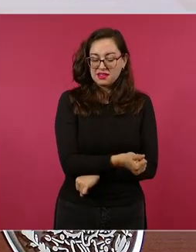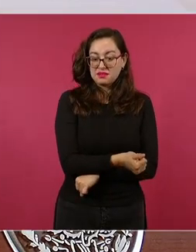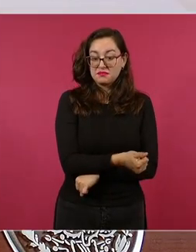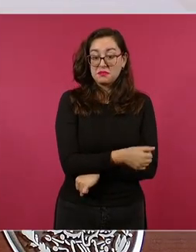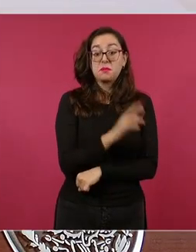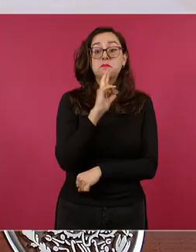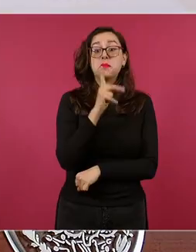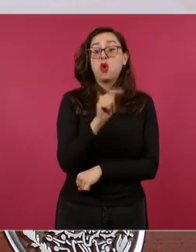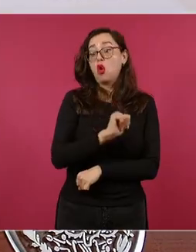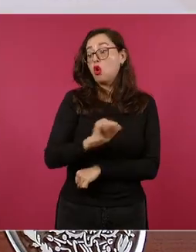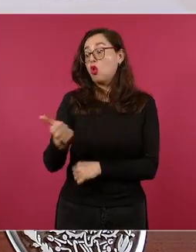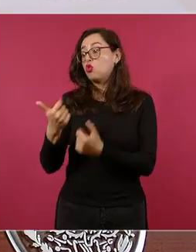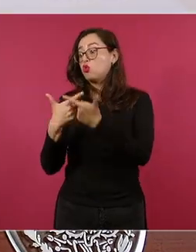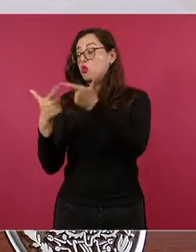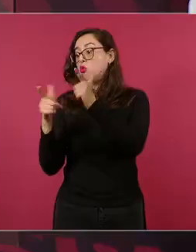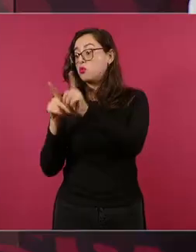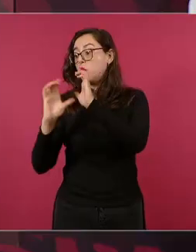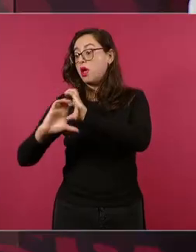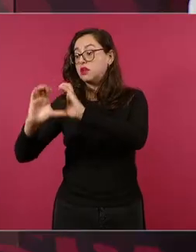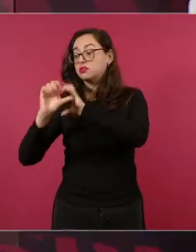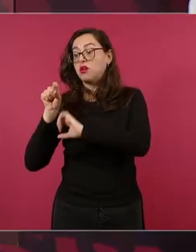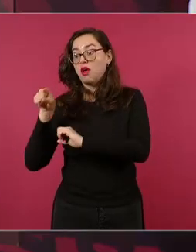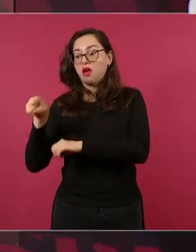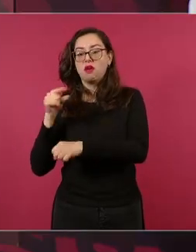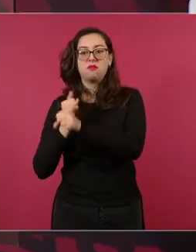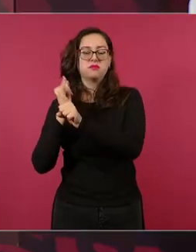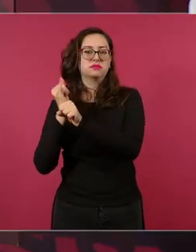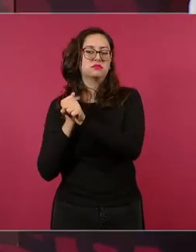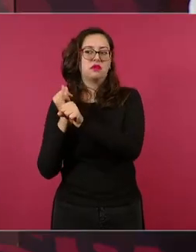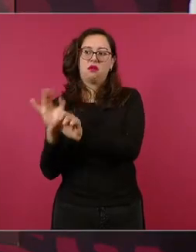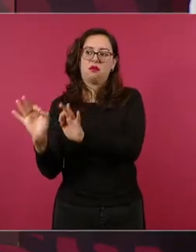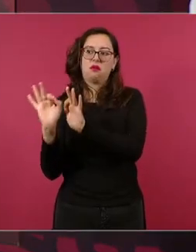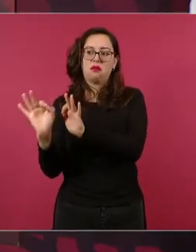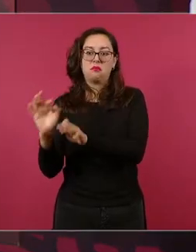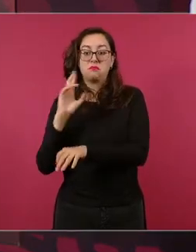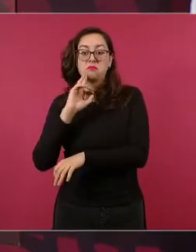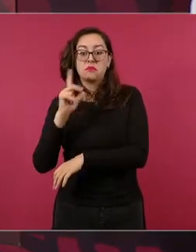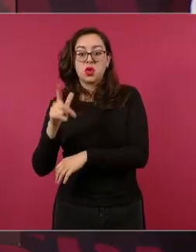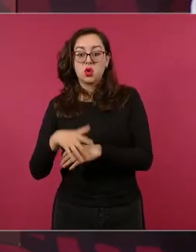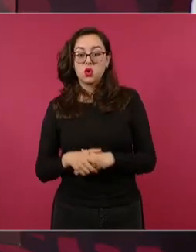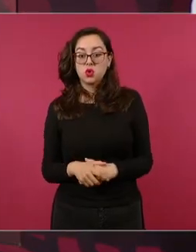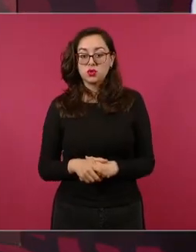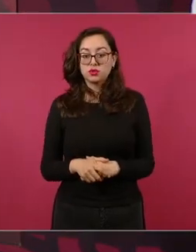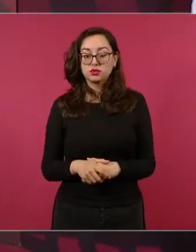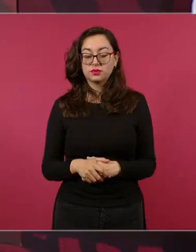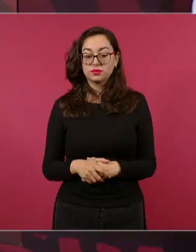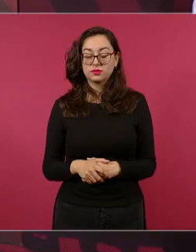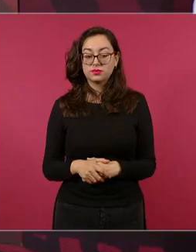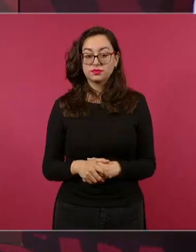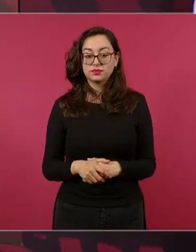nada quiénes hacían los cambios en los libros de texto